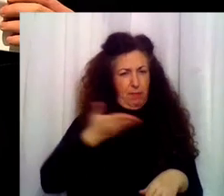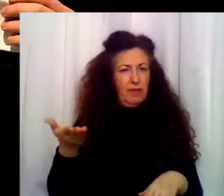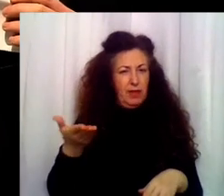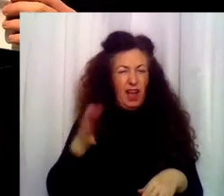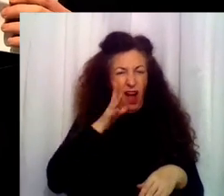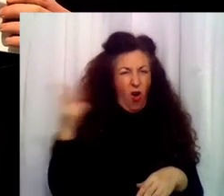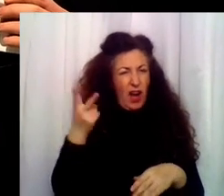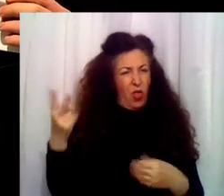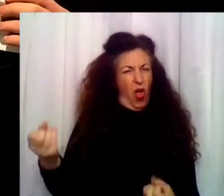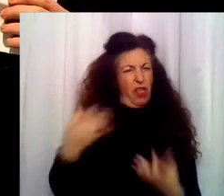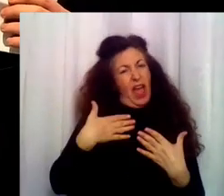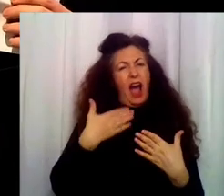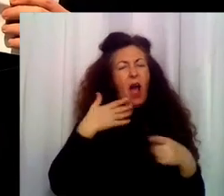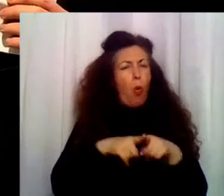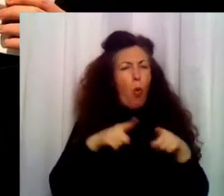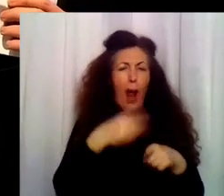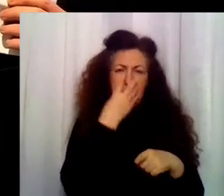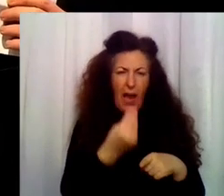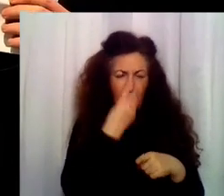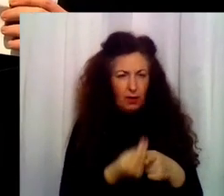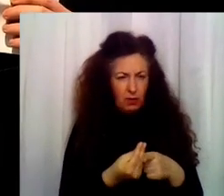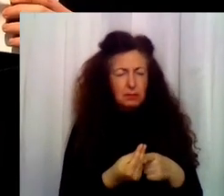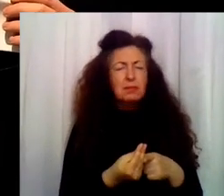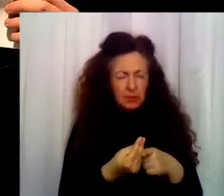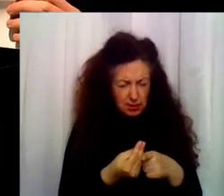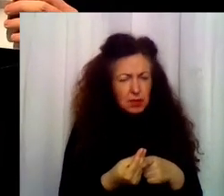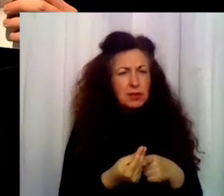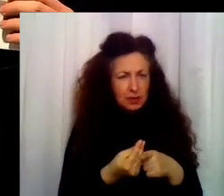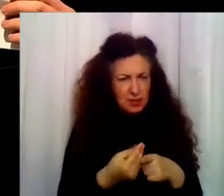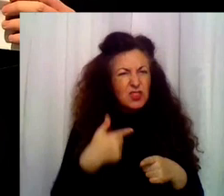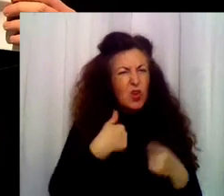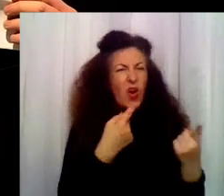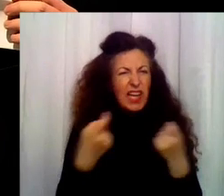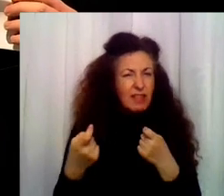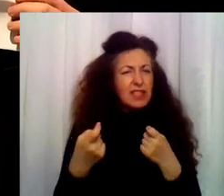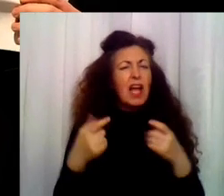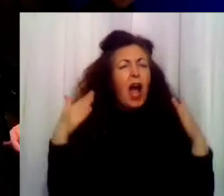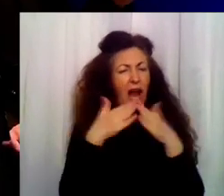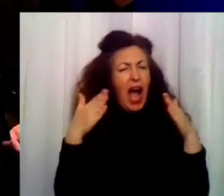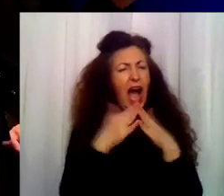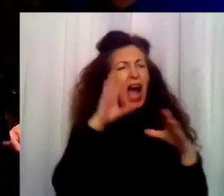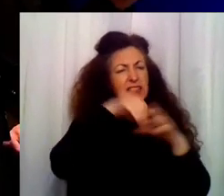Ahora me dejáis tirado como un perro. Sí. Yo sí que necesito una casa de acogida.